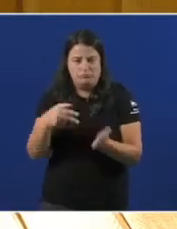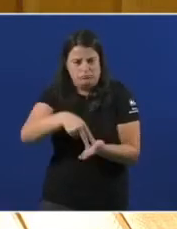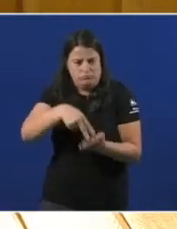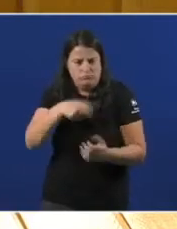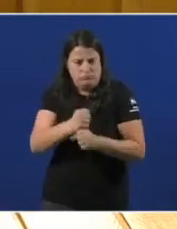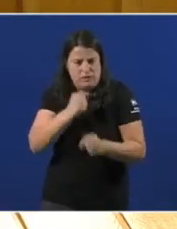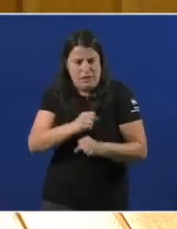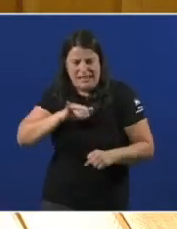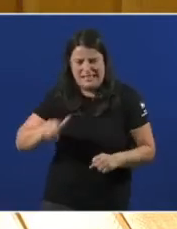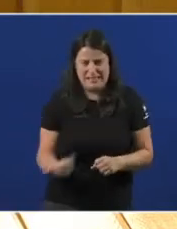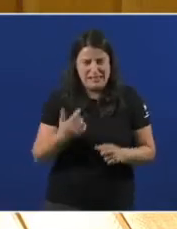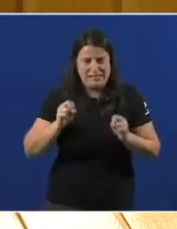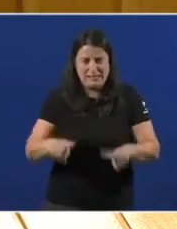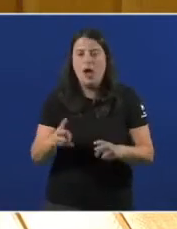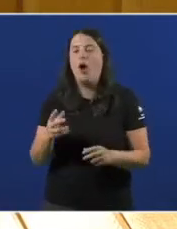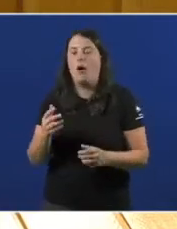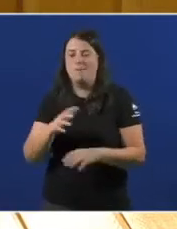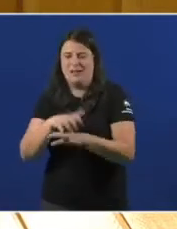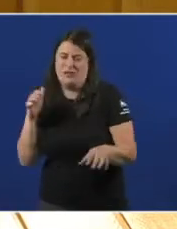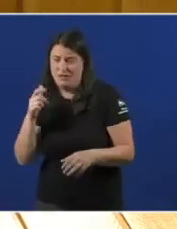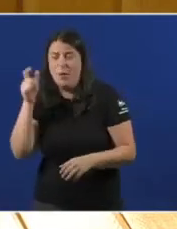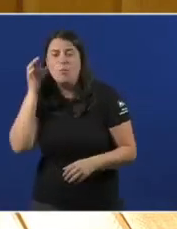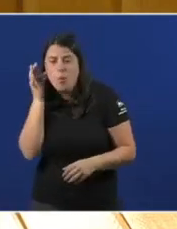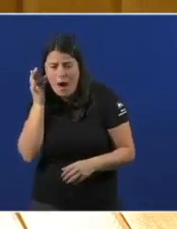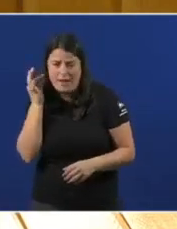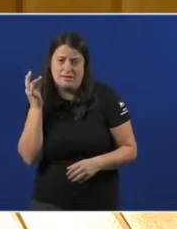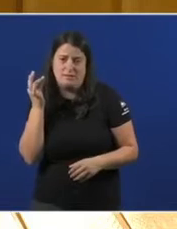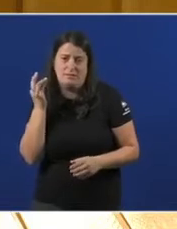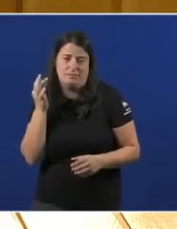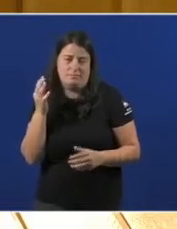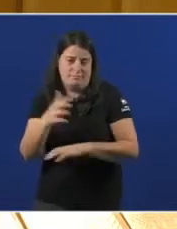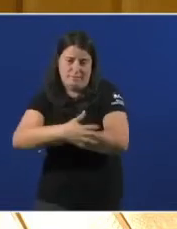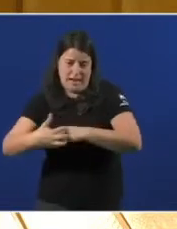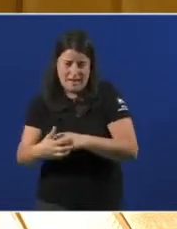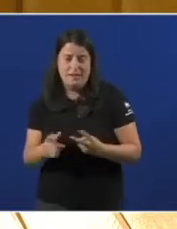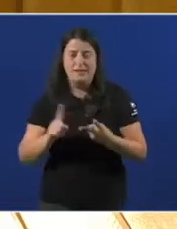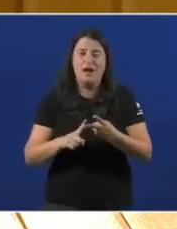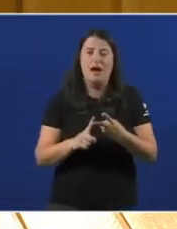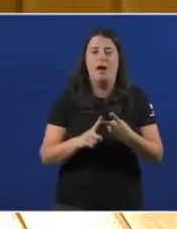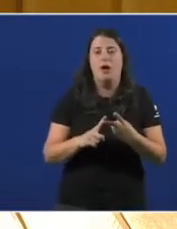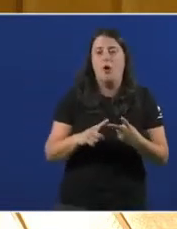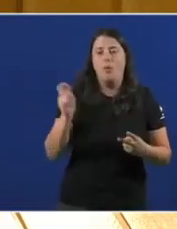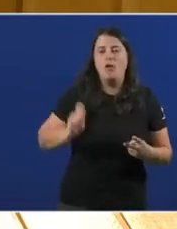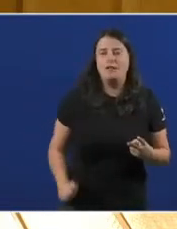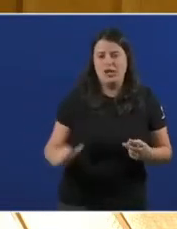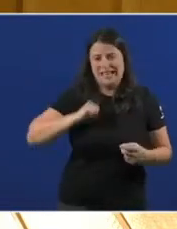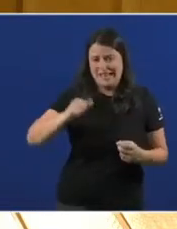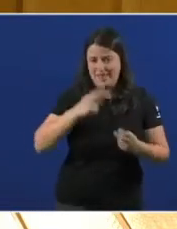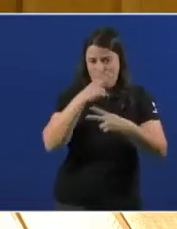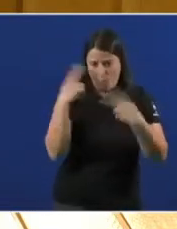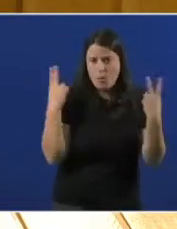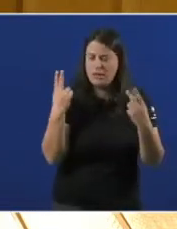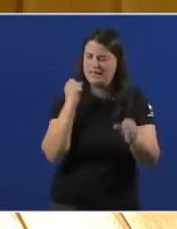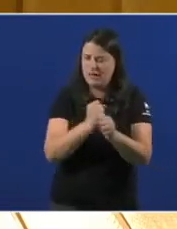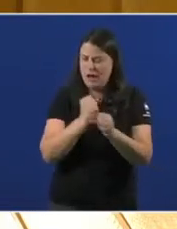moitas delas mulleres precarizadas. O mérito é dase dos profesionais da sanidade pública cunha entrega total,